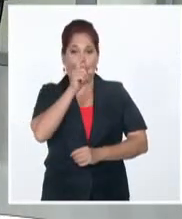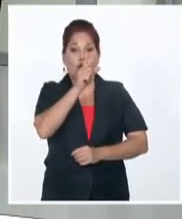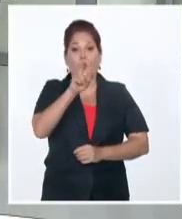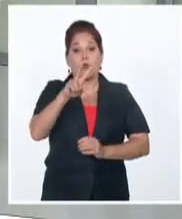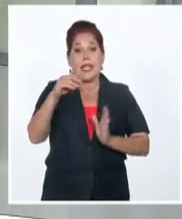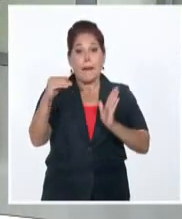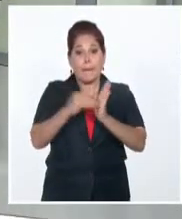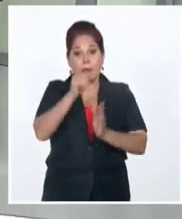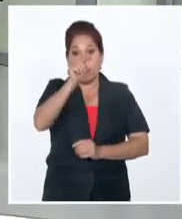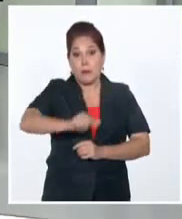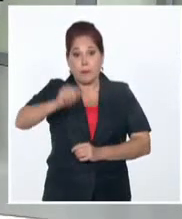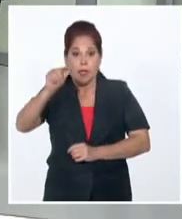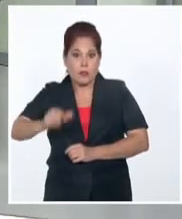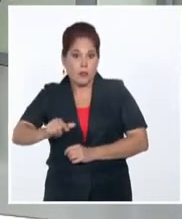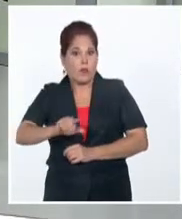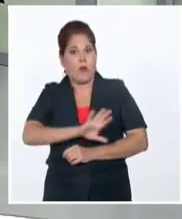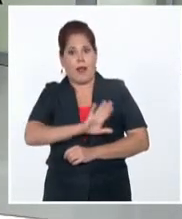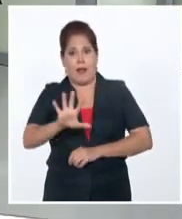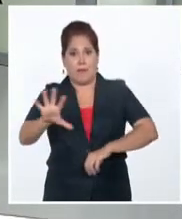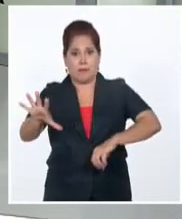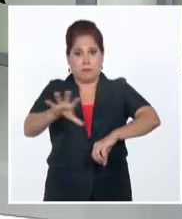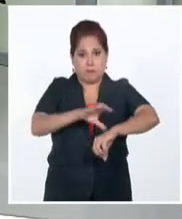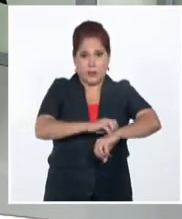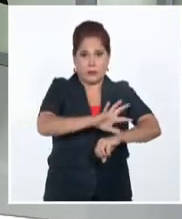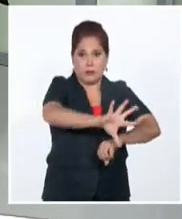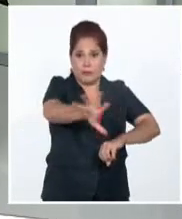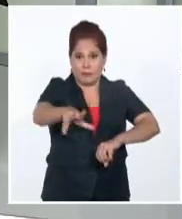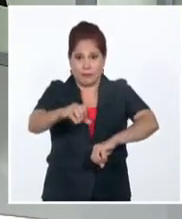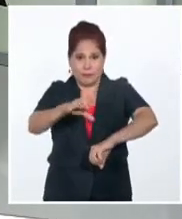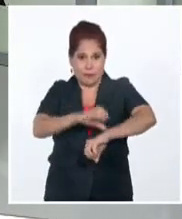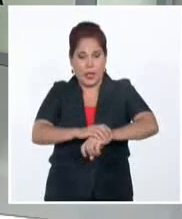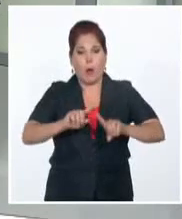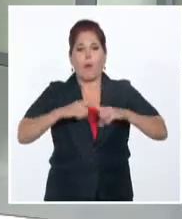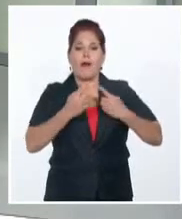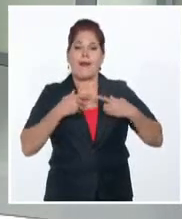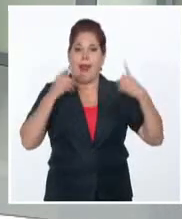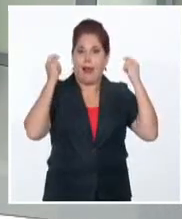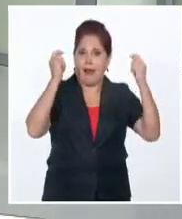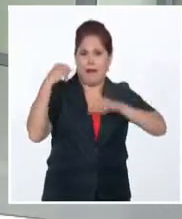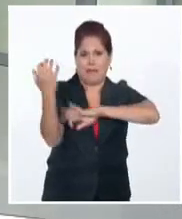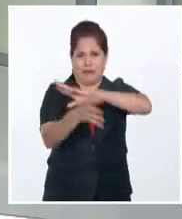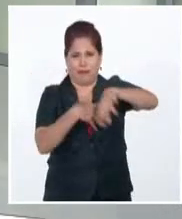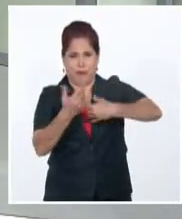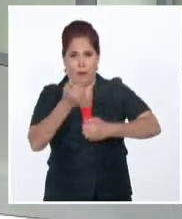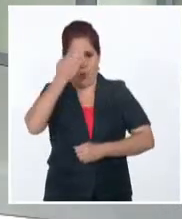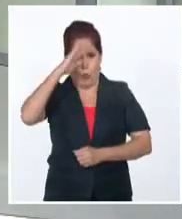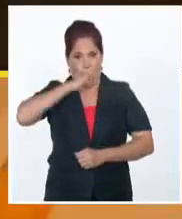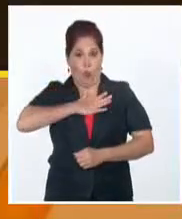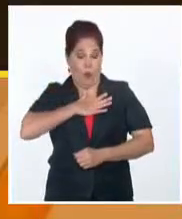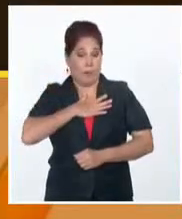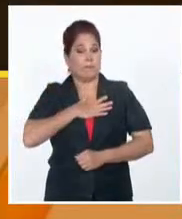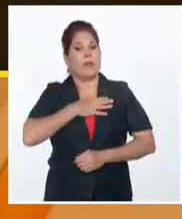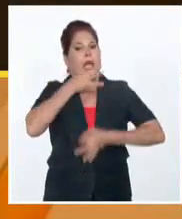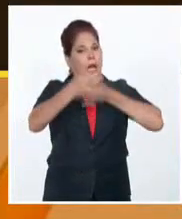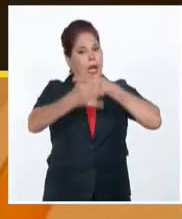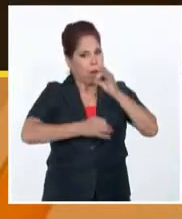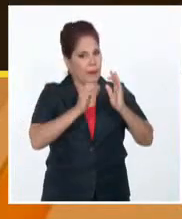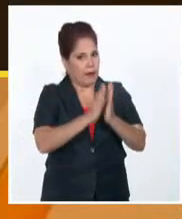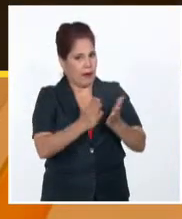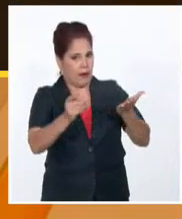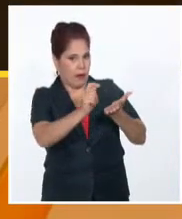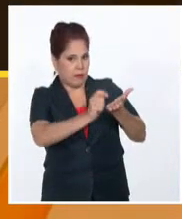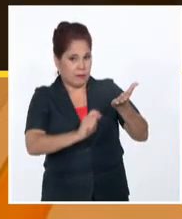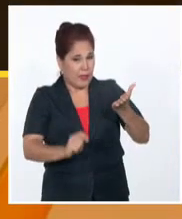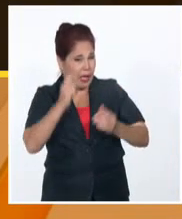individuos han sido imputados por ser comisores de diversas modalidades delictivas. El editorial señala además que los hechos violentos